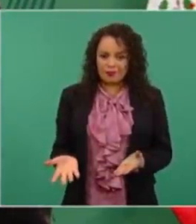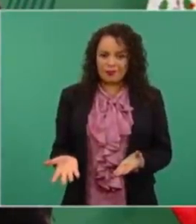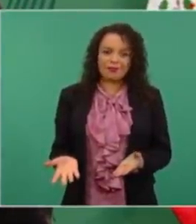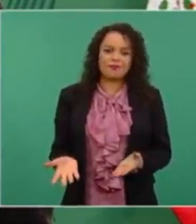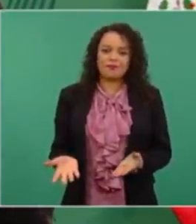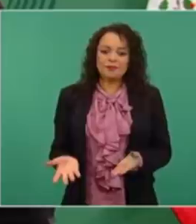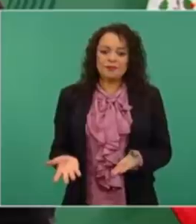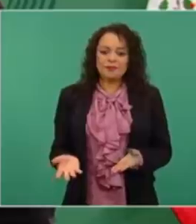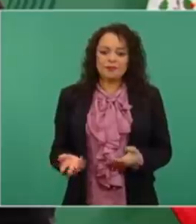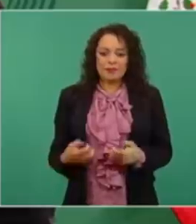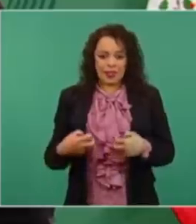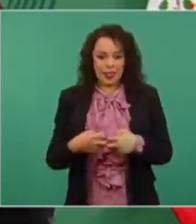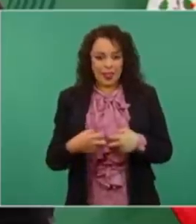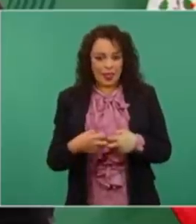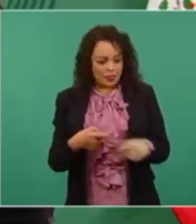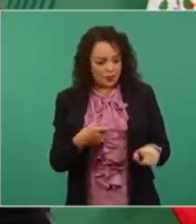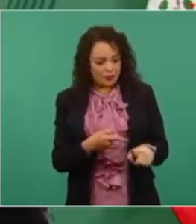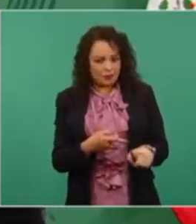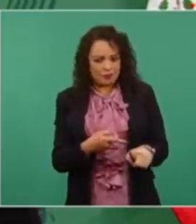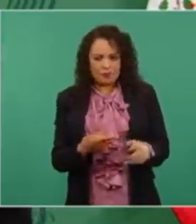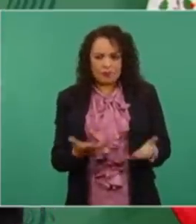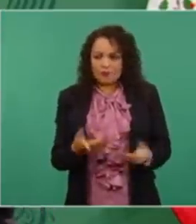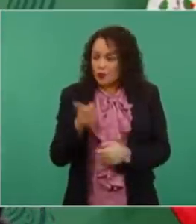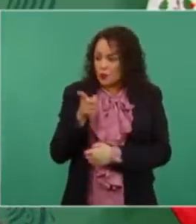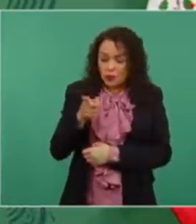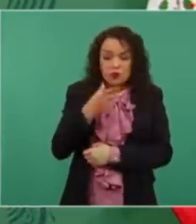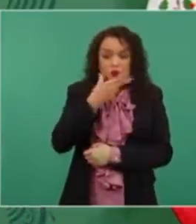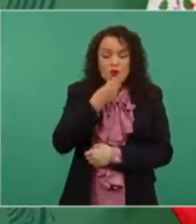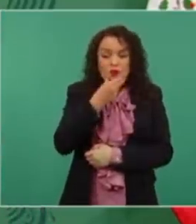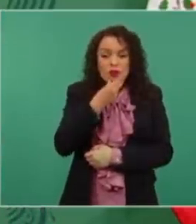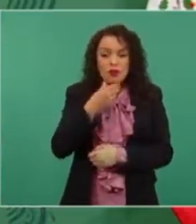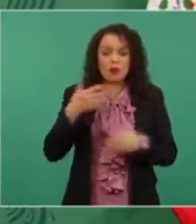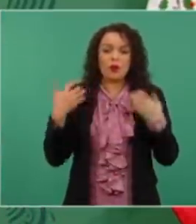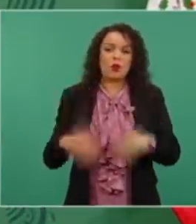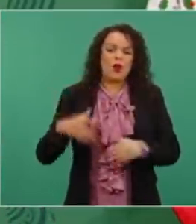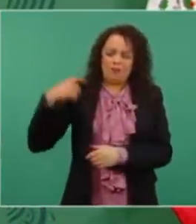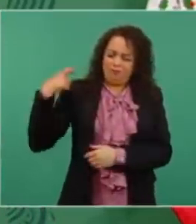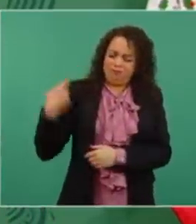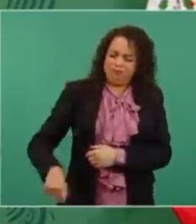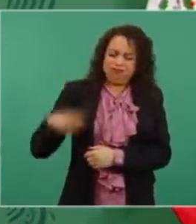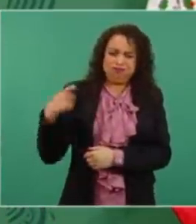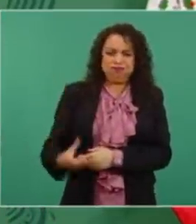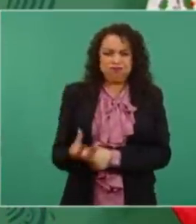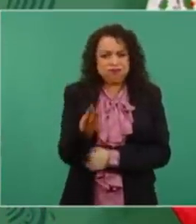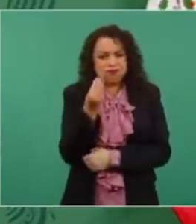del señor Rayman, un hombre con tanto dinero,